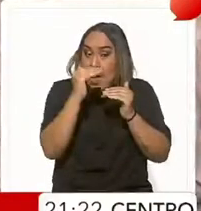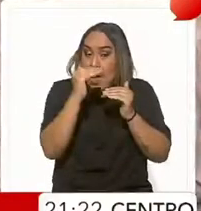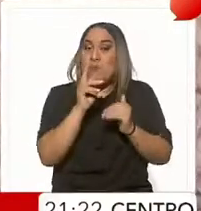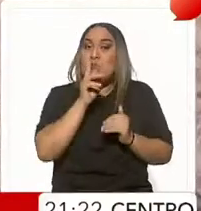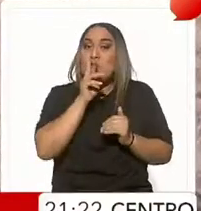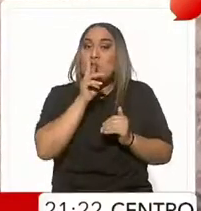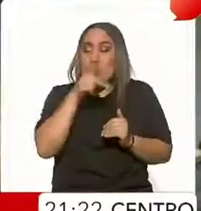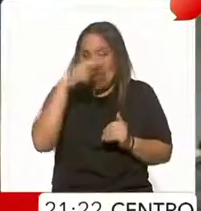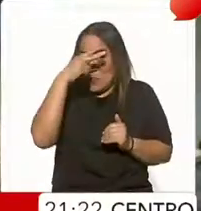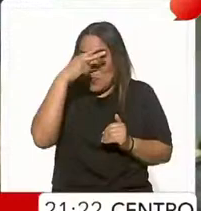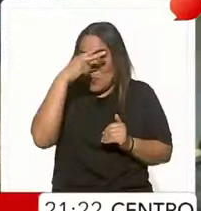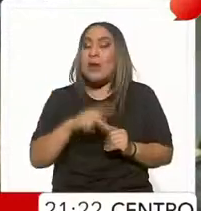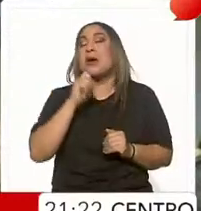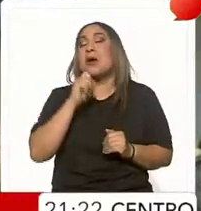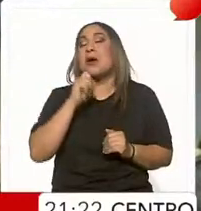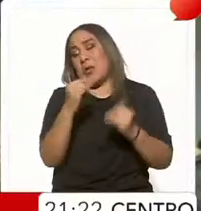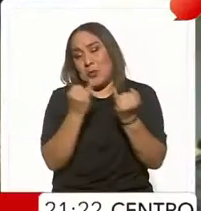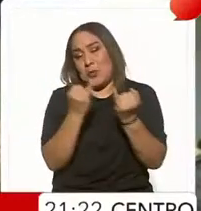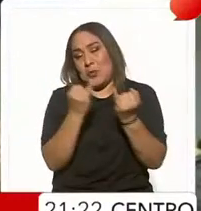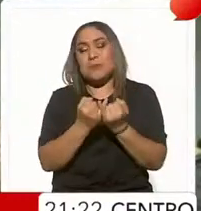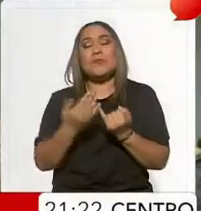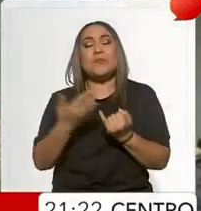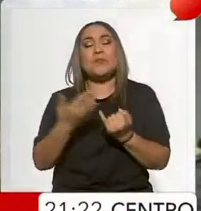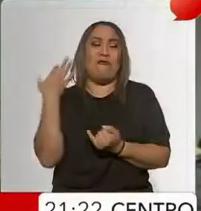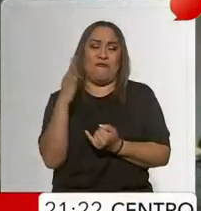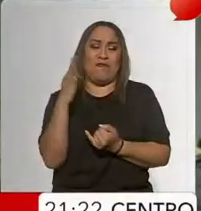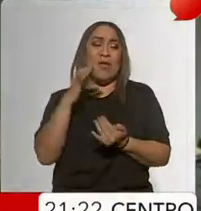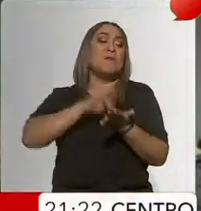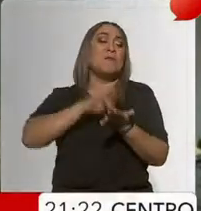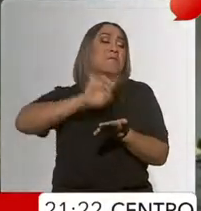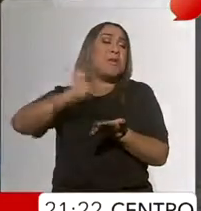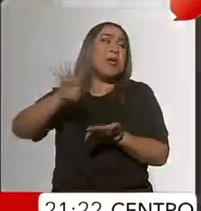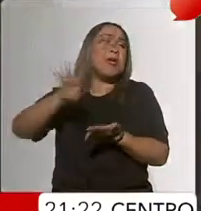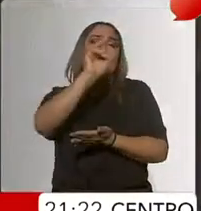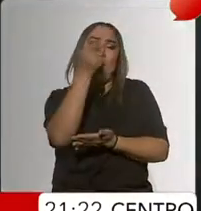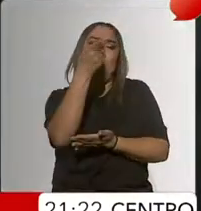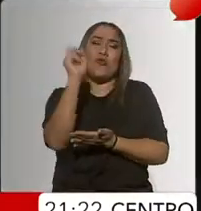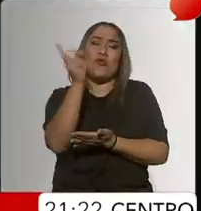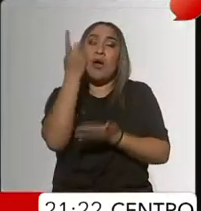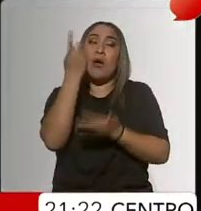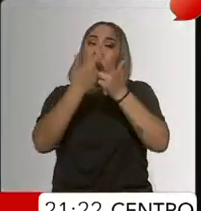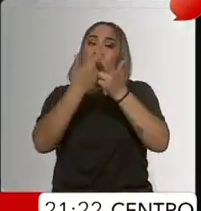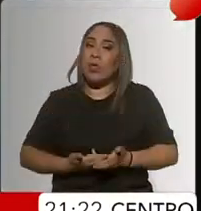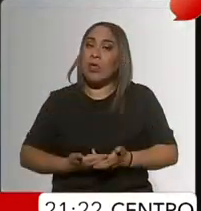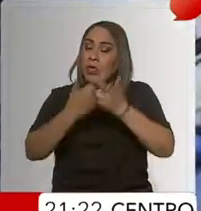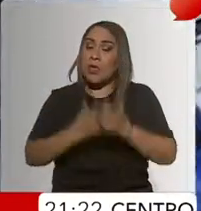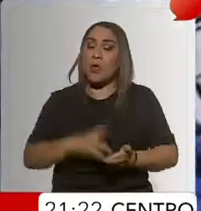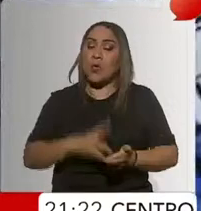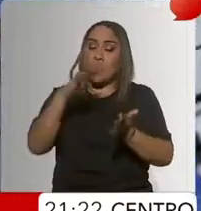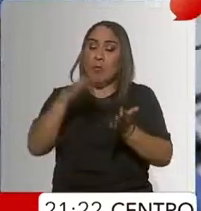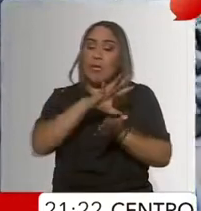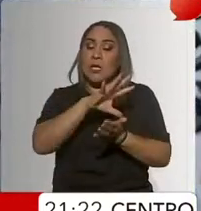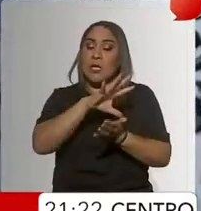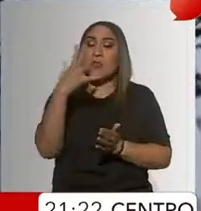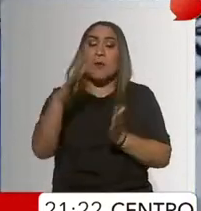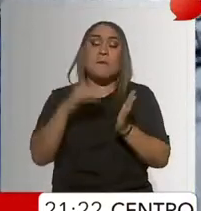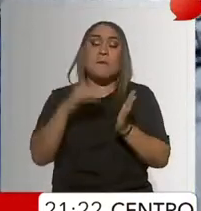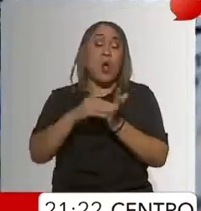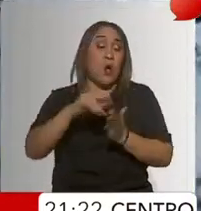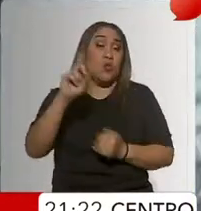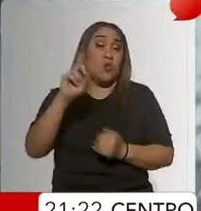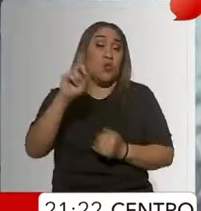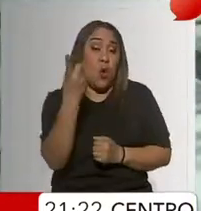Además, en febrero las remesas volvieron a romper récord al ingresar al país 4.510 millones de dólares,